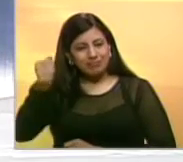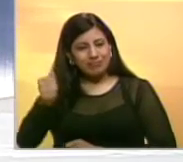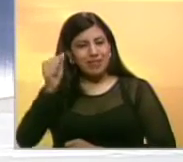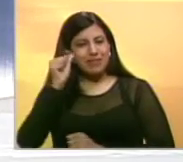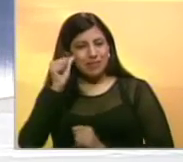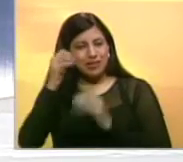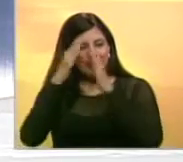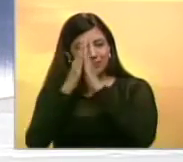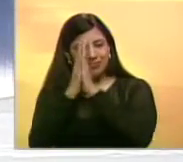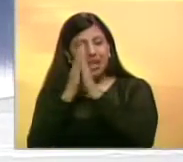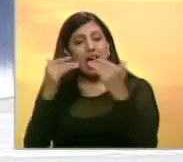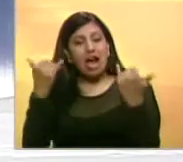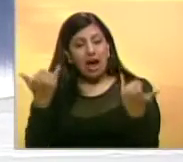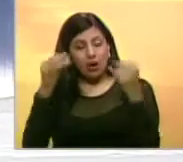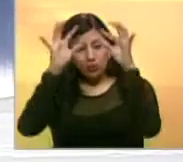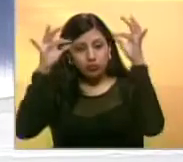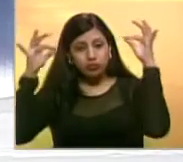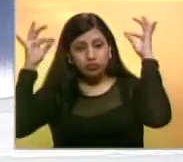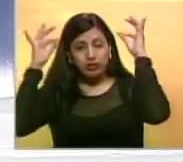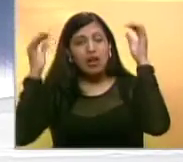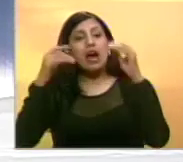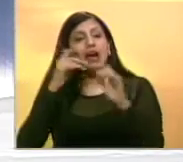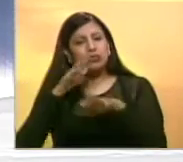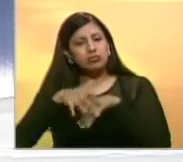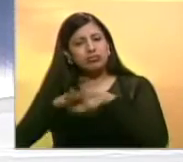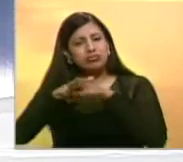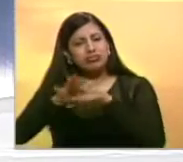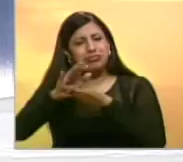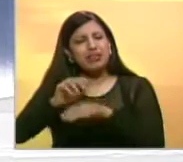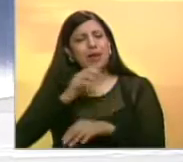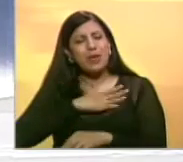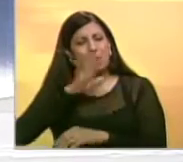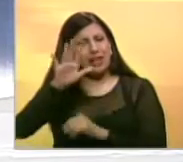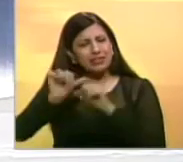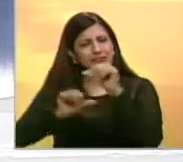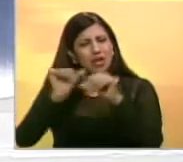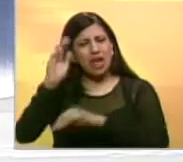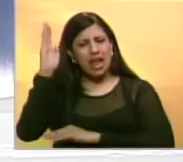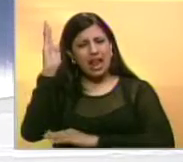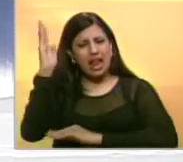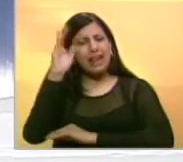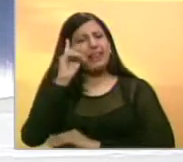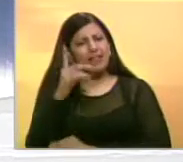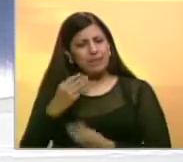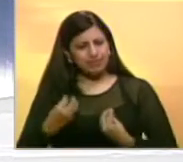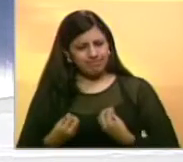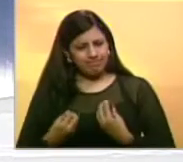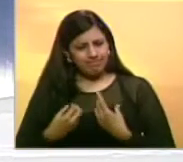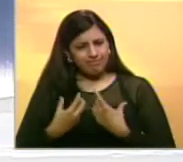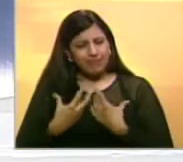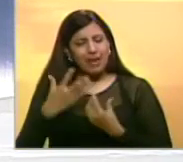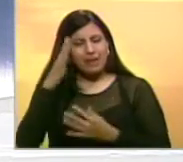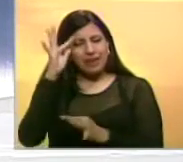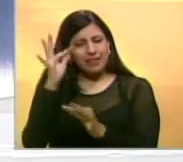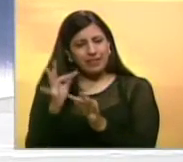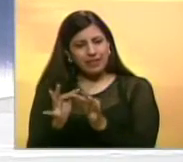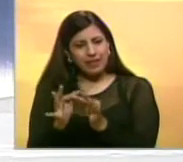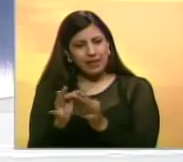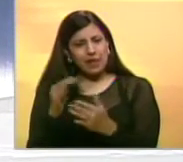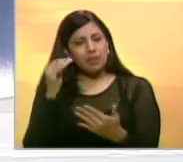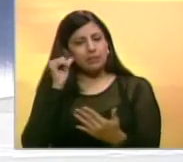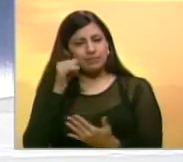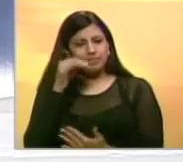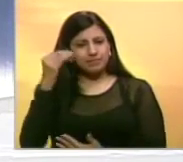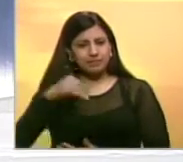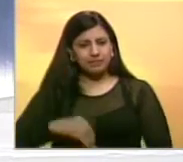Comunicación, Padre Jesús Ramírez, señaló que la procesión, más que una tradición larense, debe vivirse como un acto de fe. Deciré